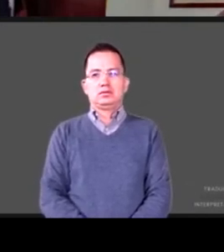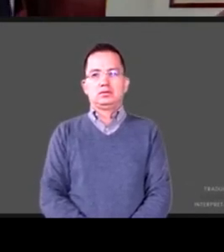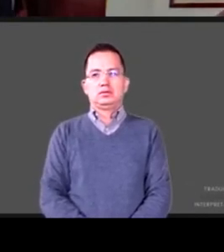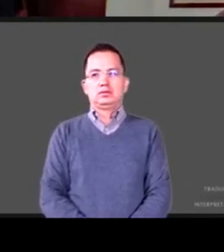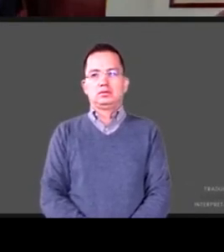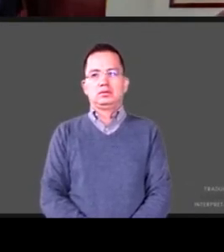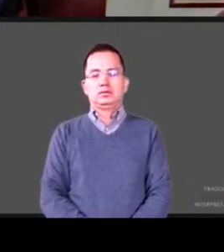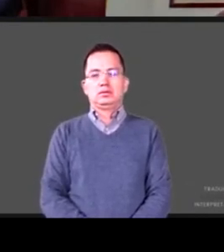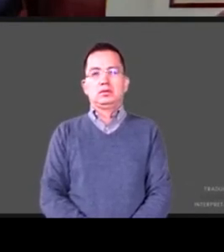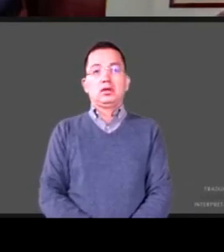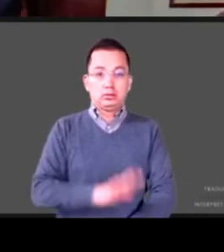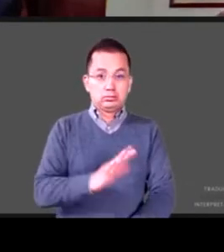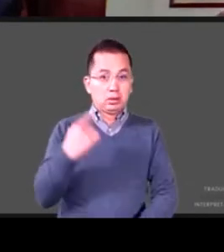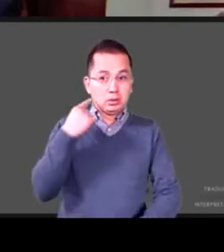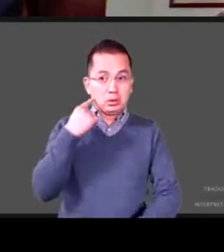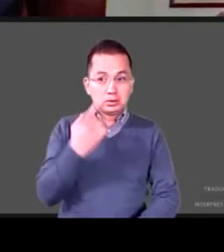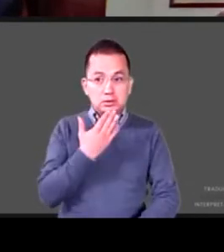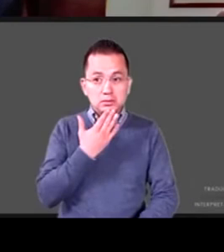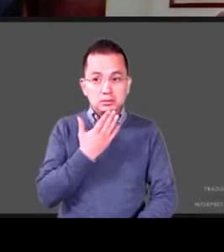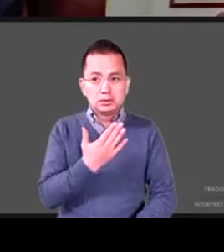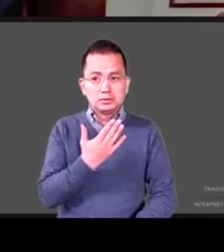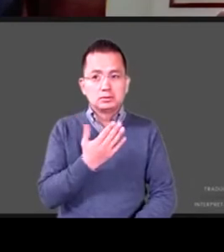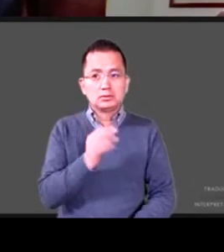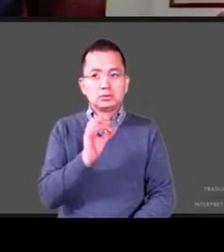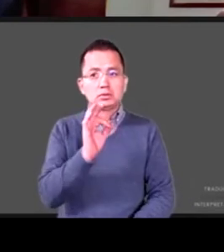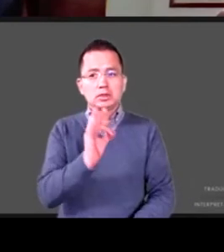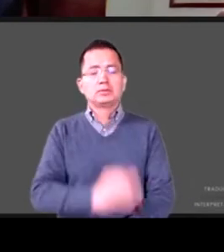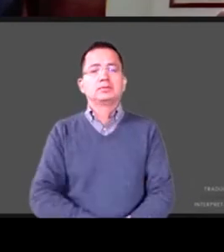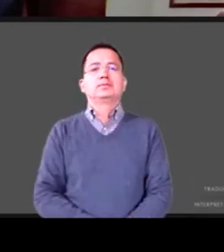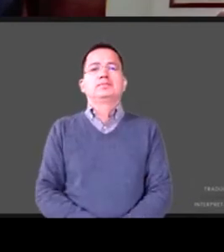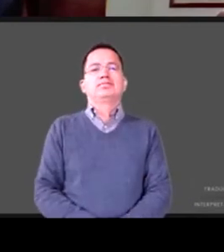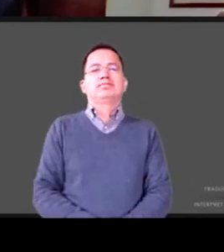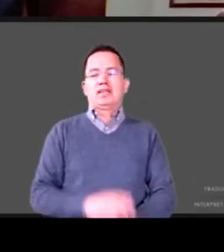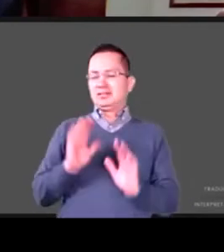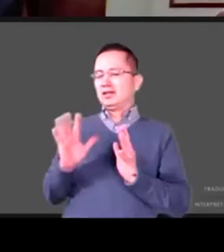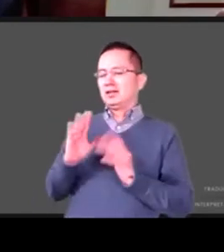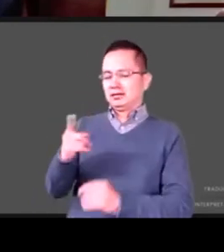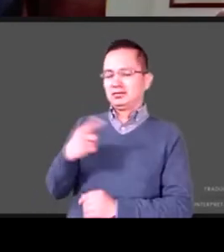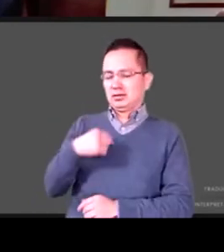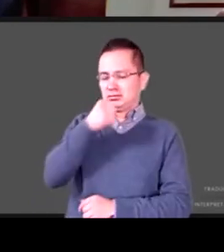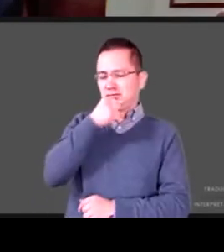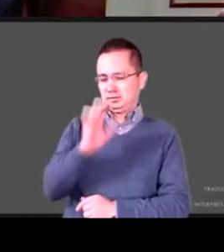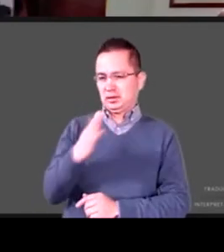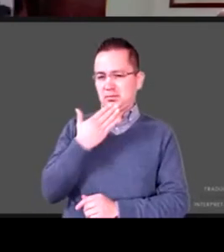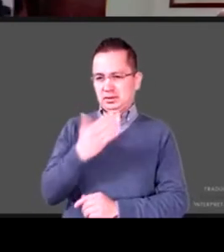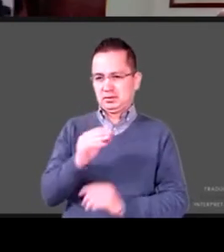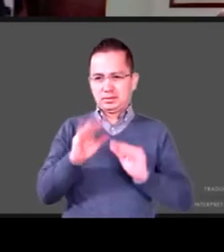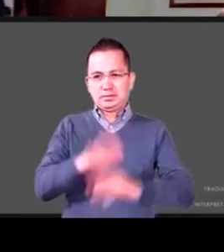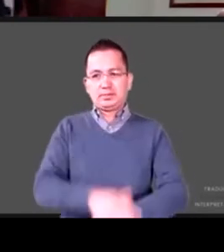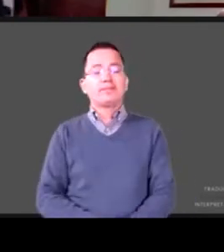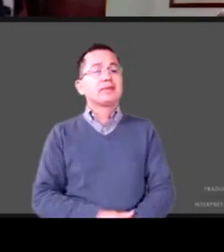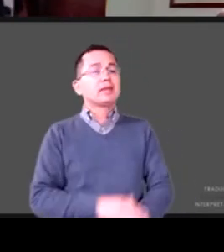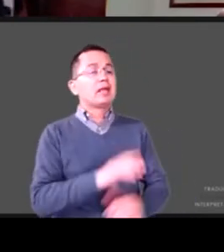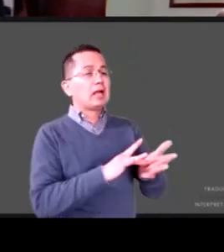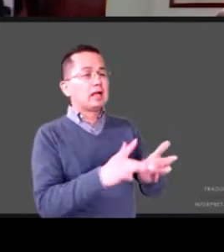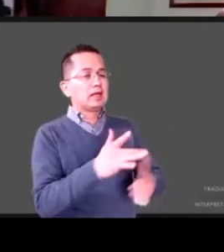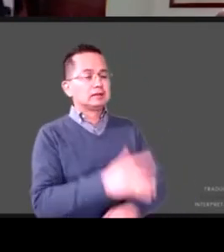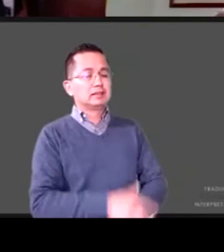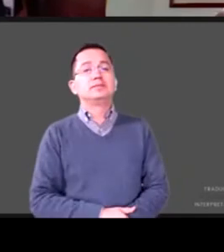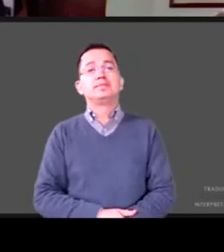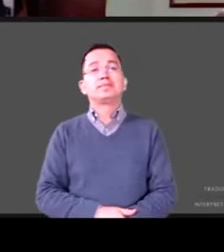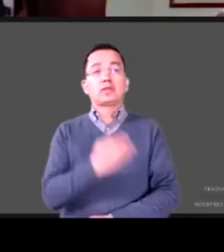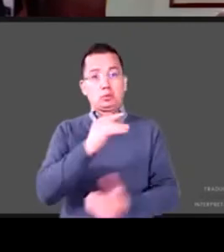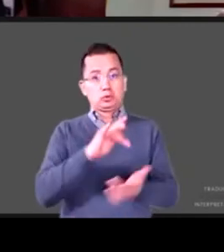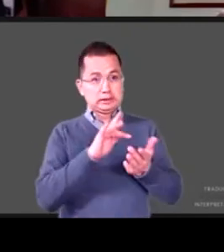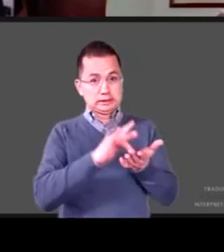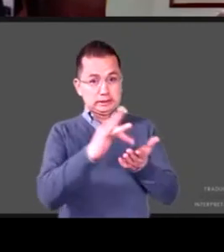me escucha me dice aquí esto sí ahora sí ya tiene sonido Mario Luis adelante muchas gracias bueno gracias por la invitación Ricardo Bucio